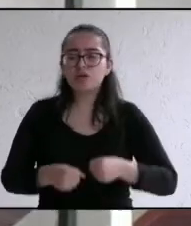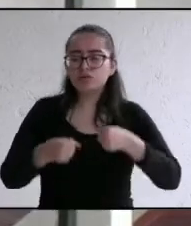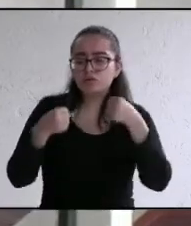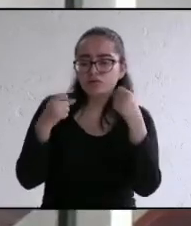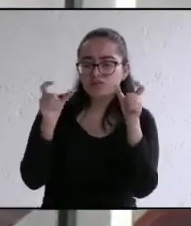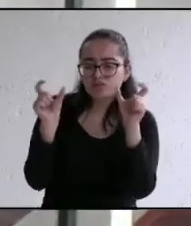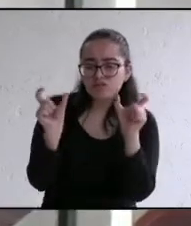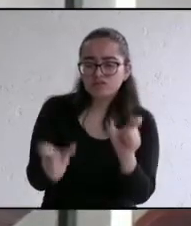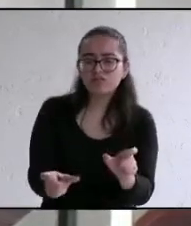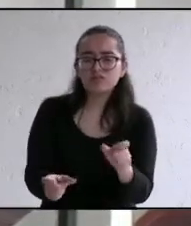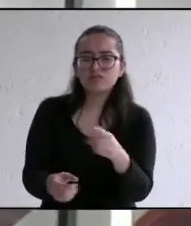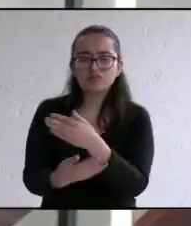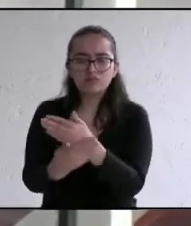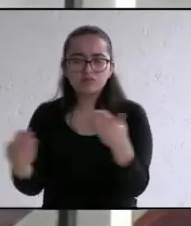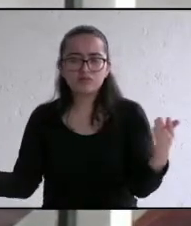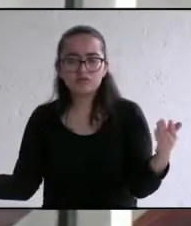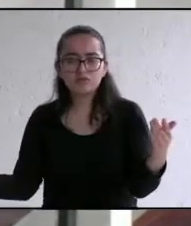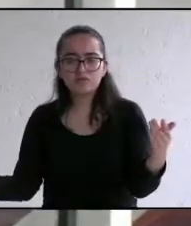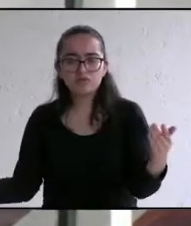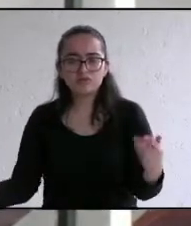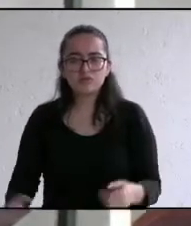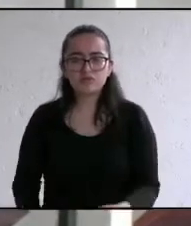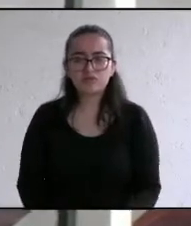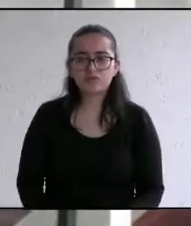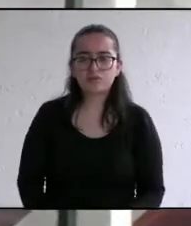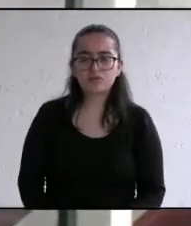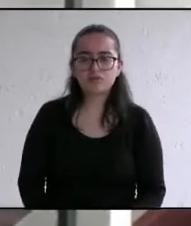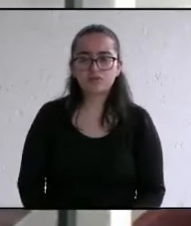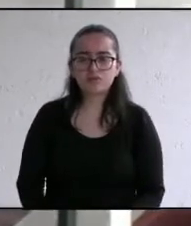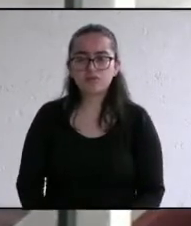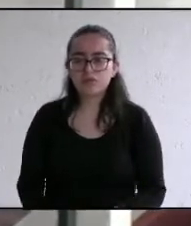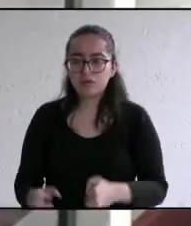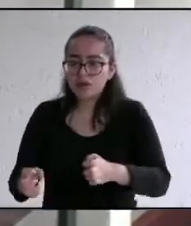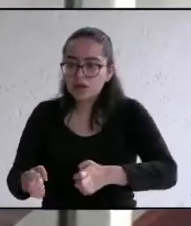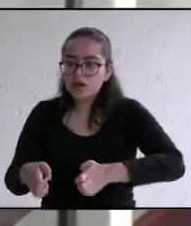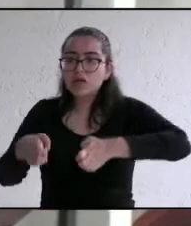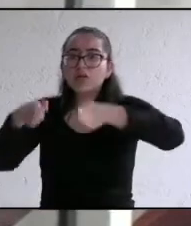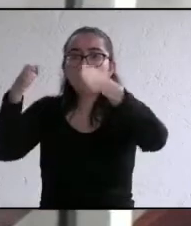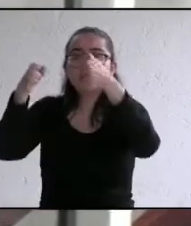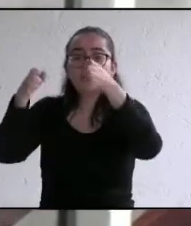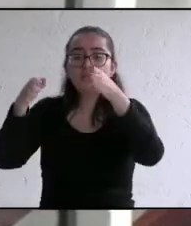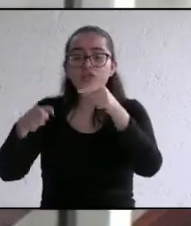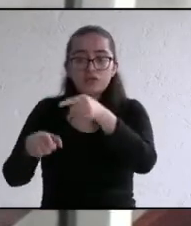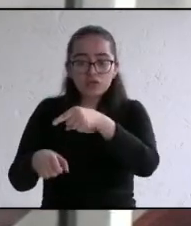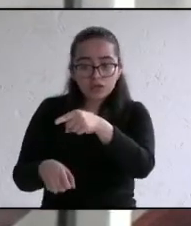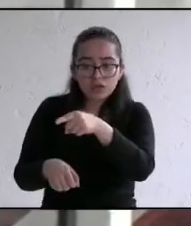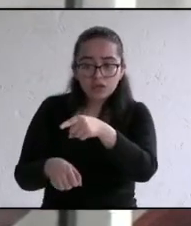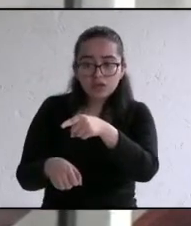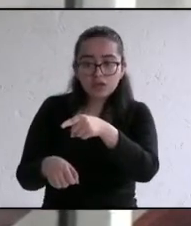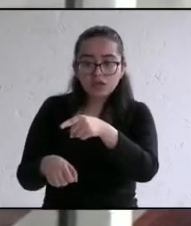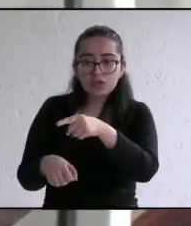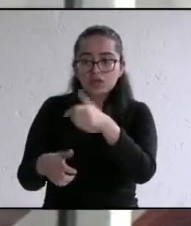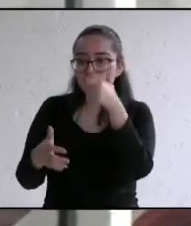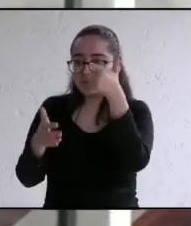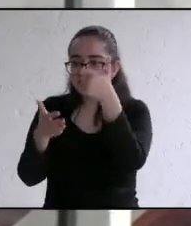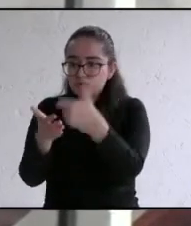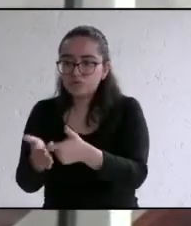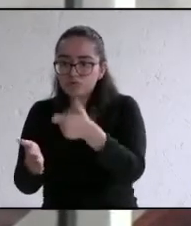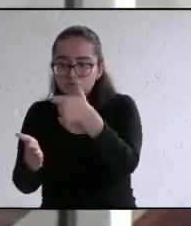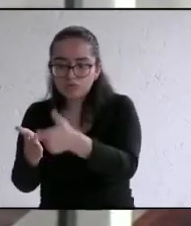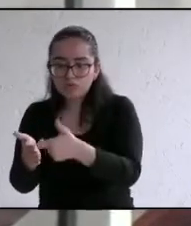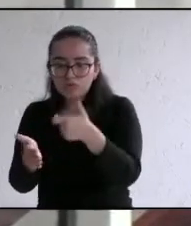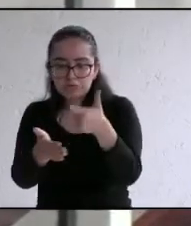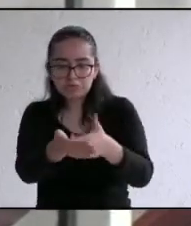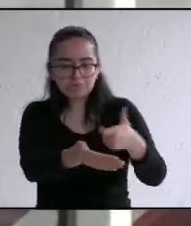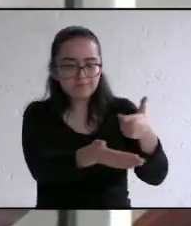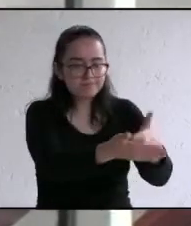justicia y nosotros vamos a dejarle en como dato el edificio para que ellos únicamente se encarguen de los sueldos de los